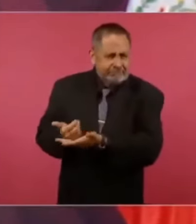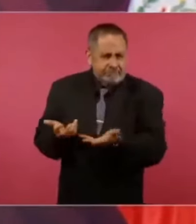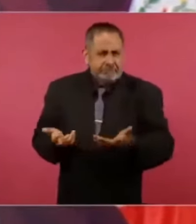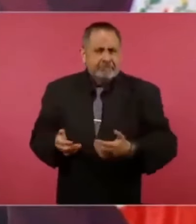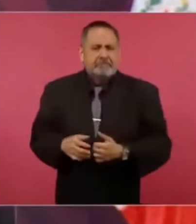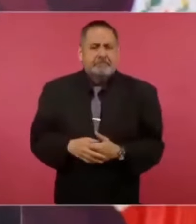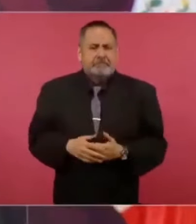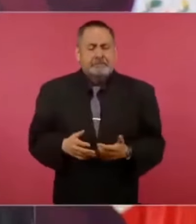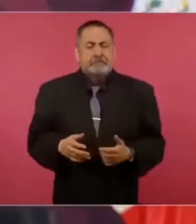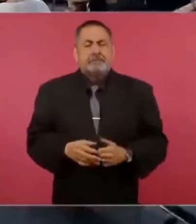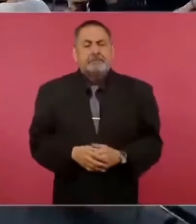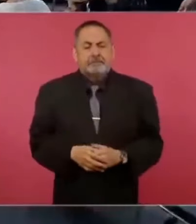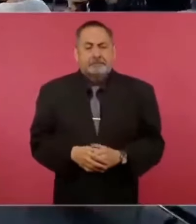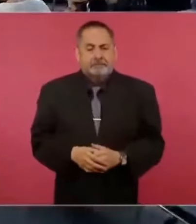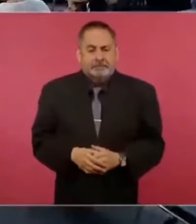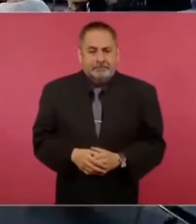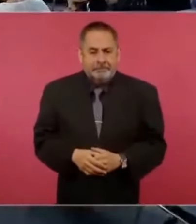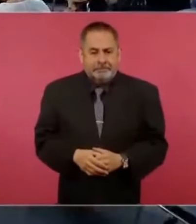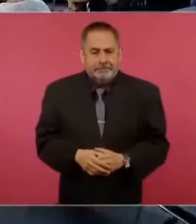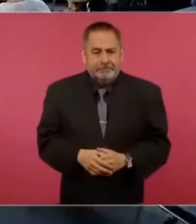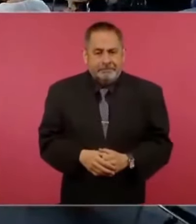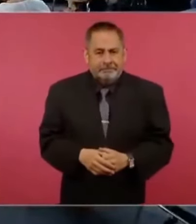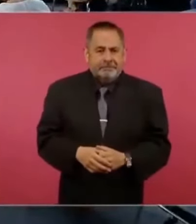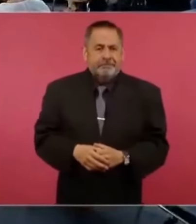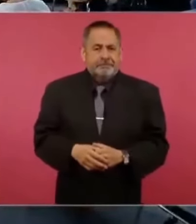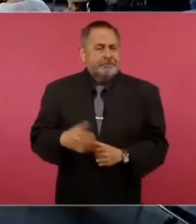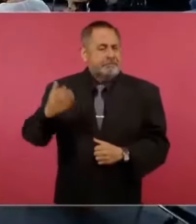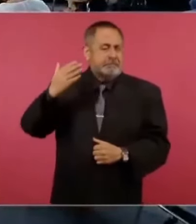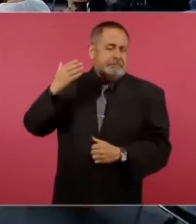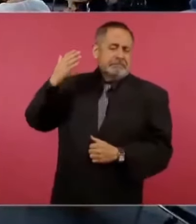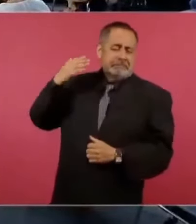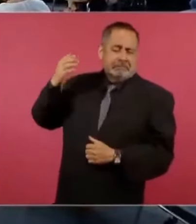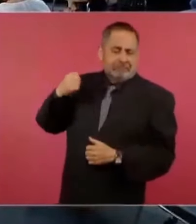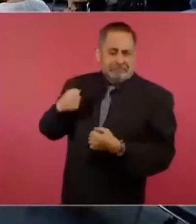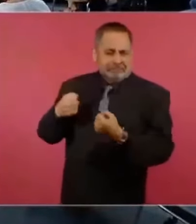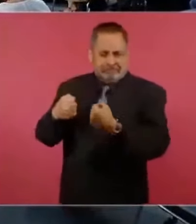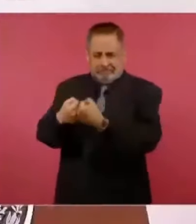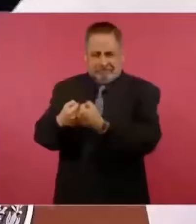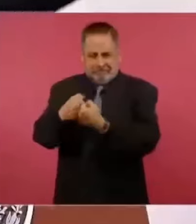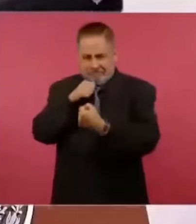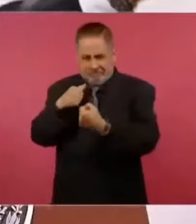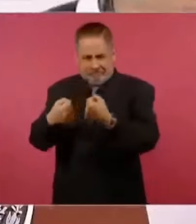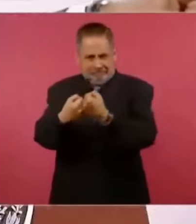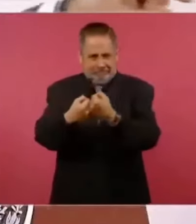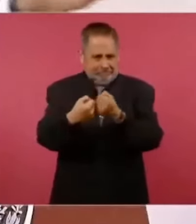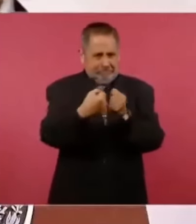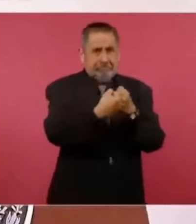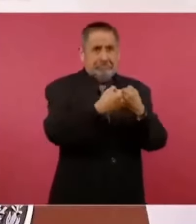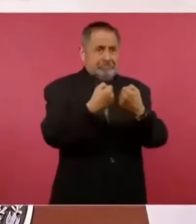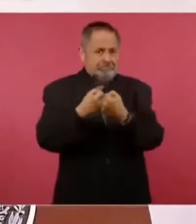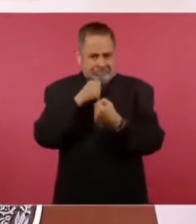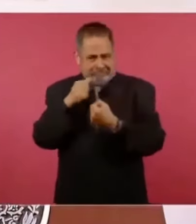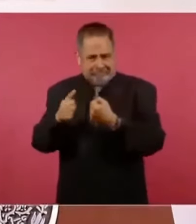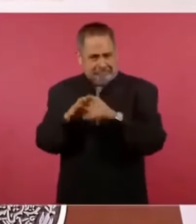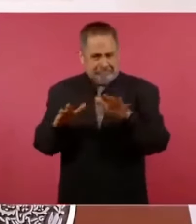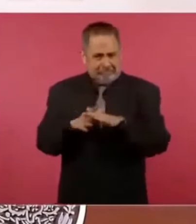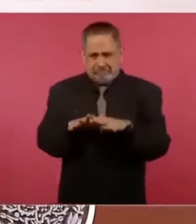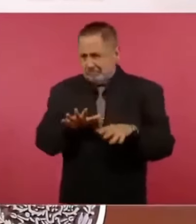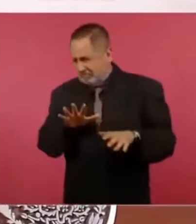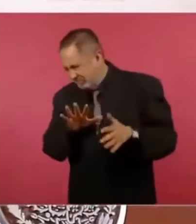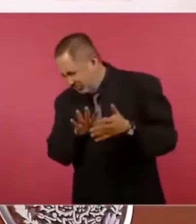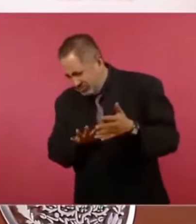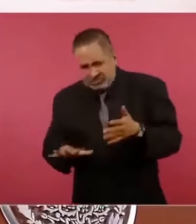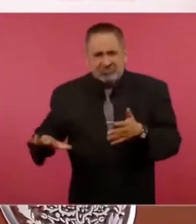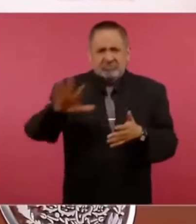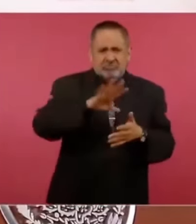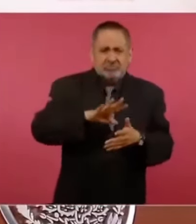Antes de que existieran los límites, todo eso era de la gran nación